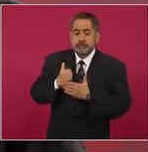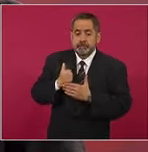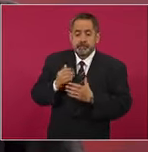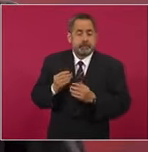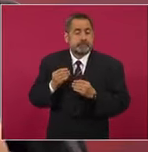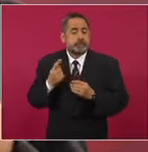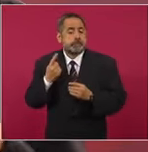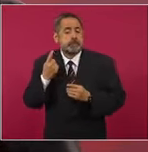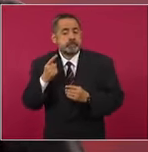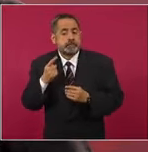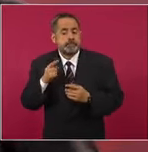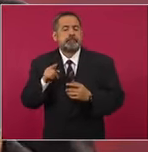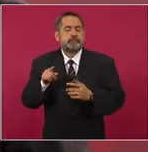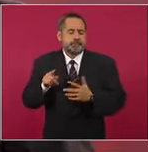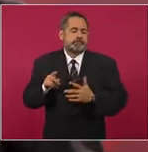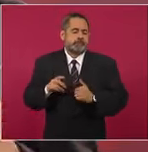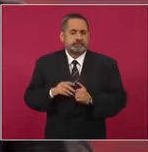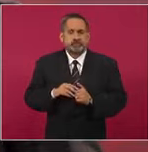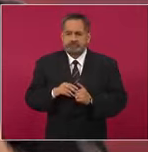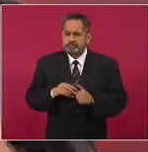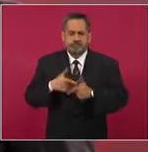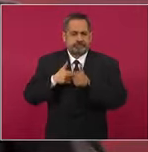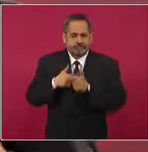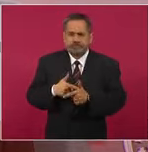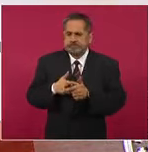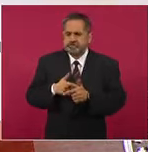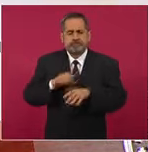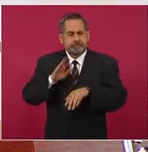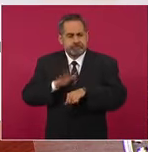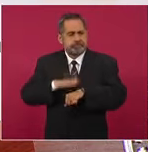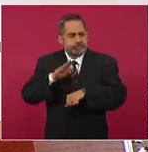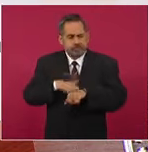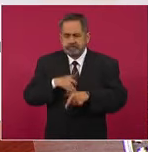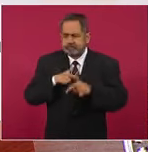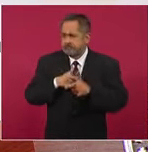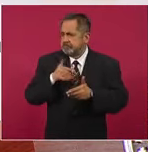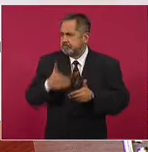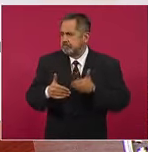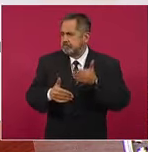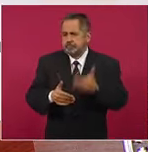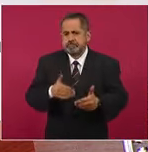a que sigamos, sigamos, sigamos, sigamos avanzando.